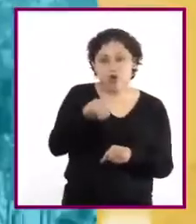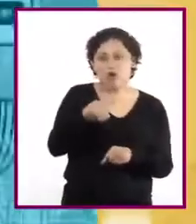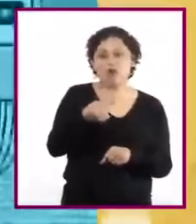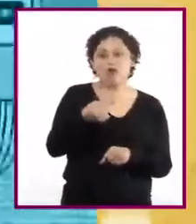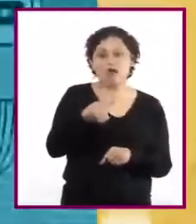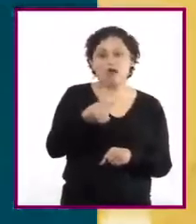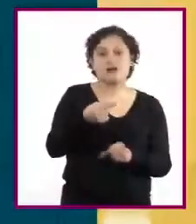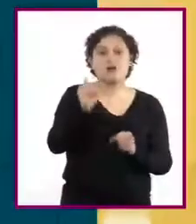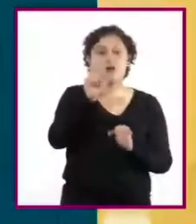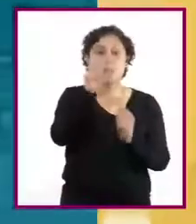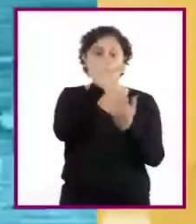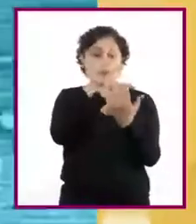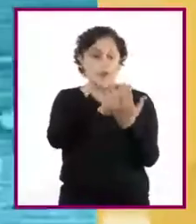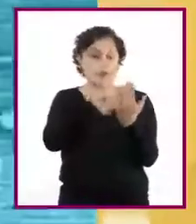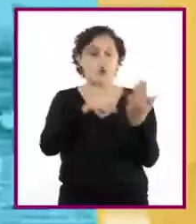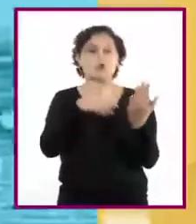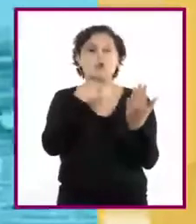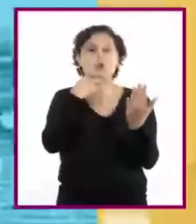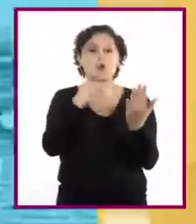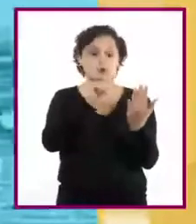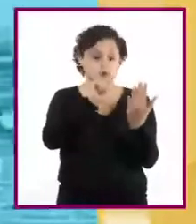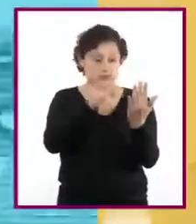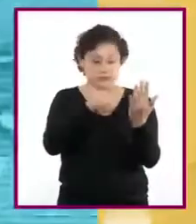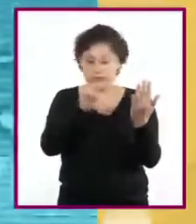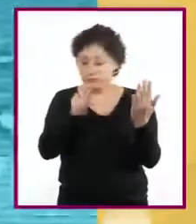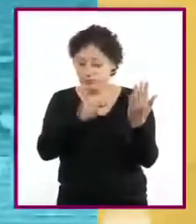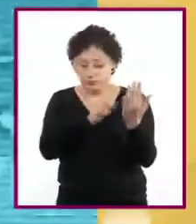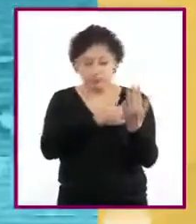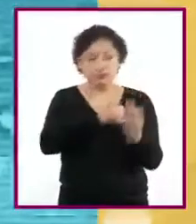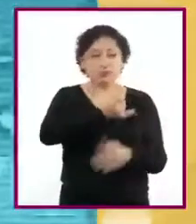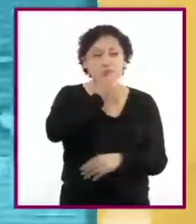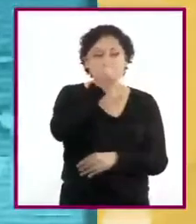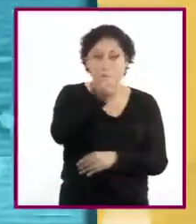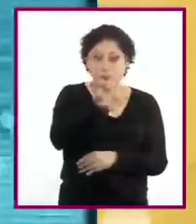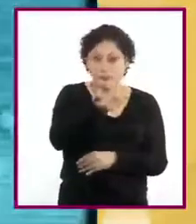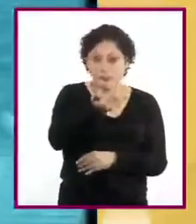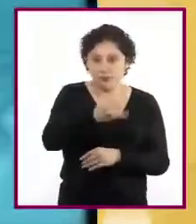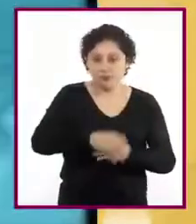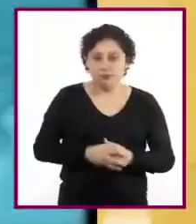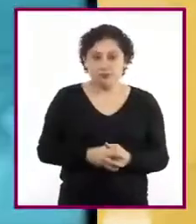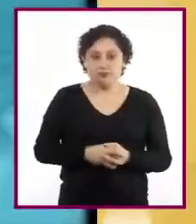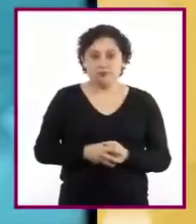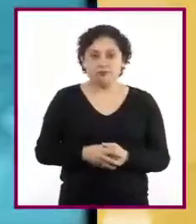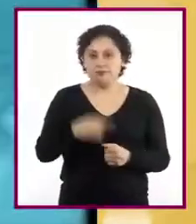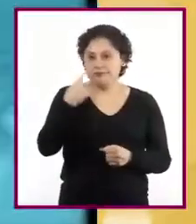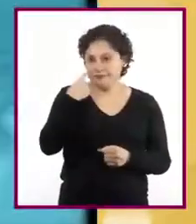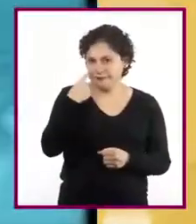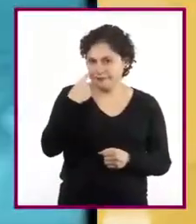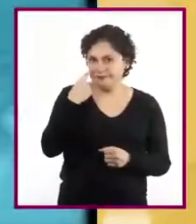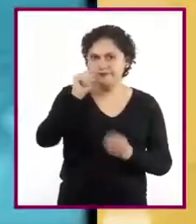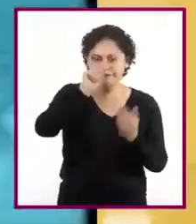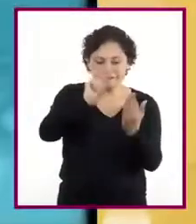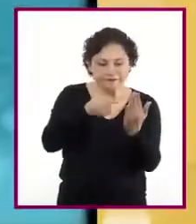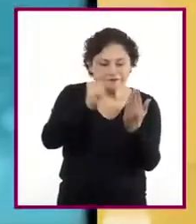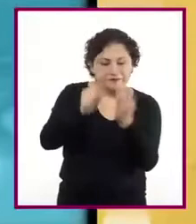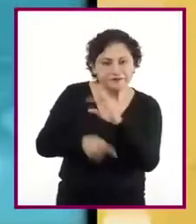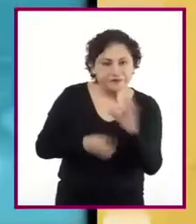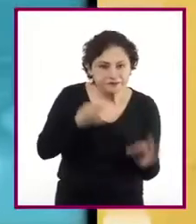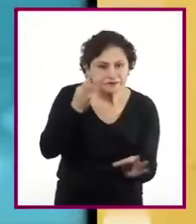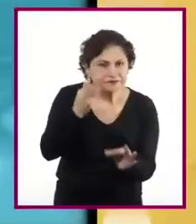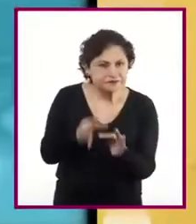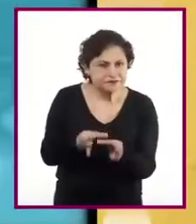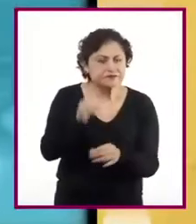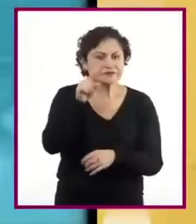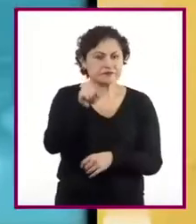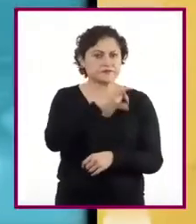pausas al leer se escribieron en lugares inadecuados. Observa cómo al colocar adecuadamente las